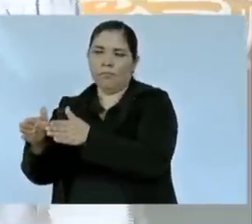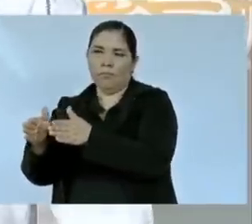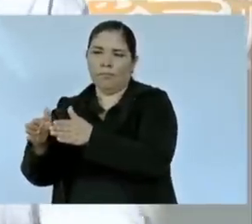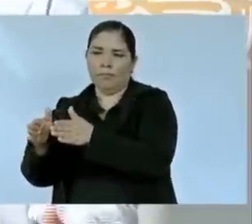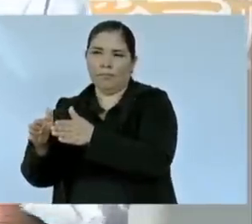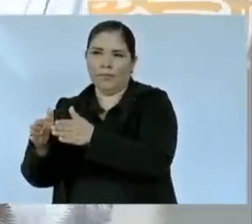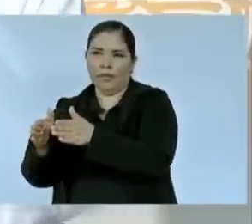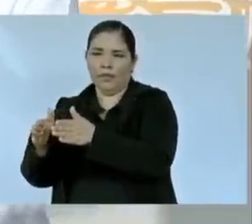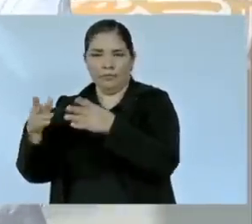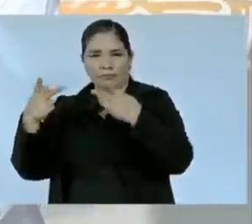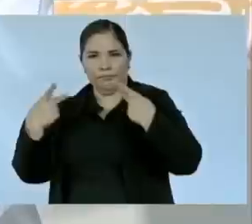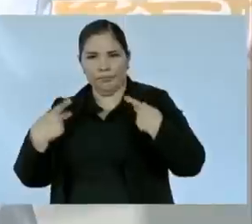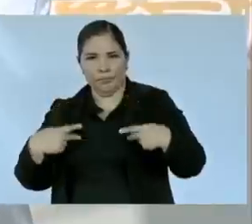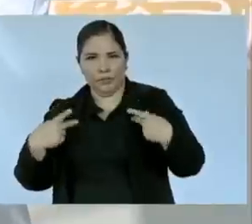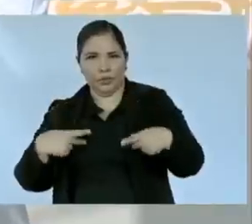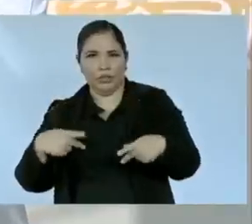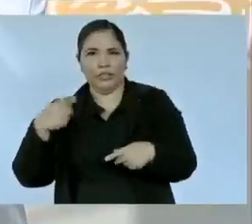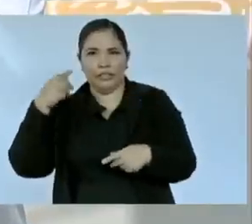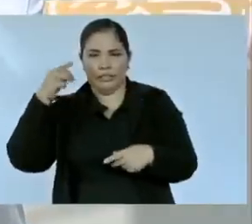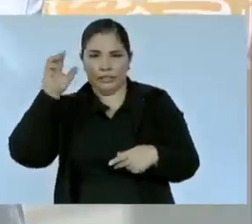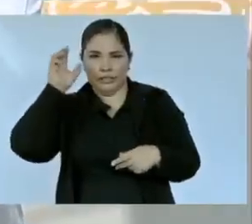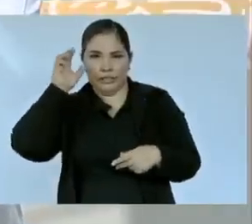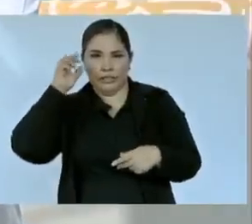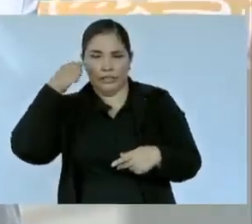ciudadanos chinos